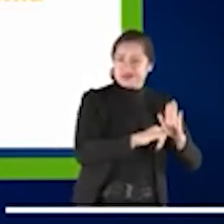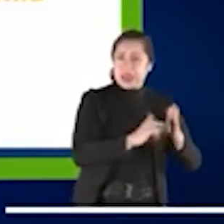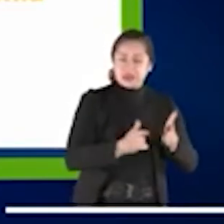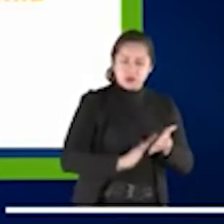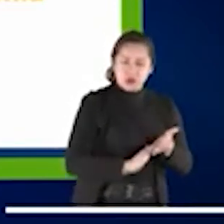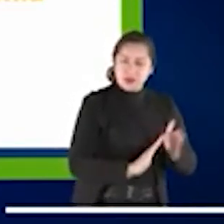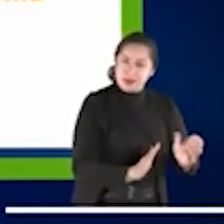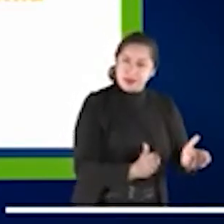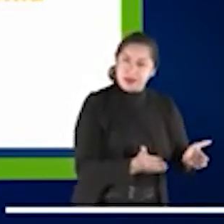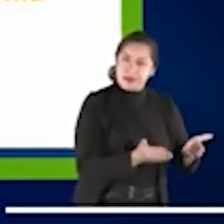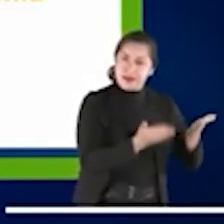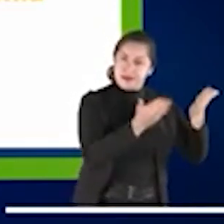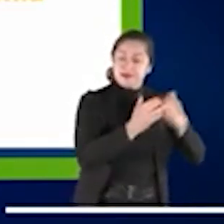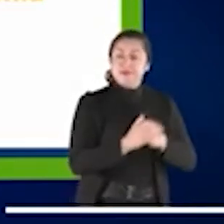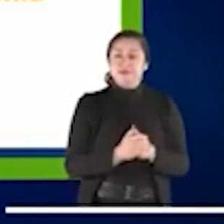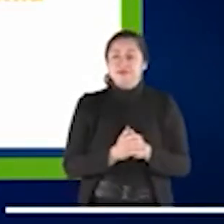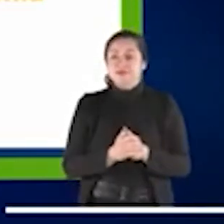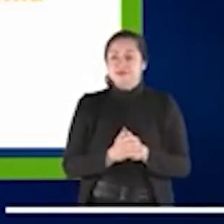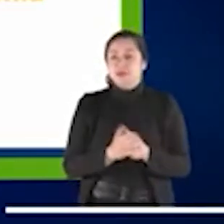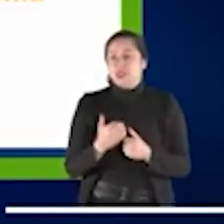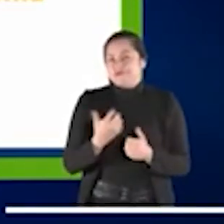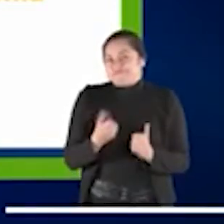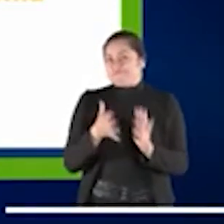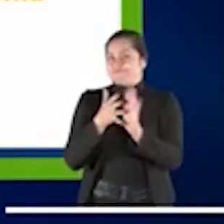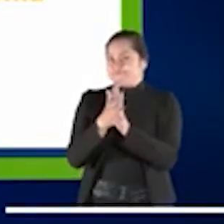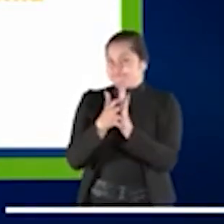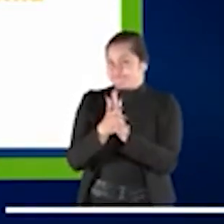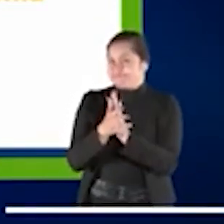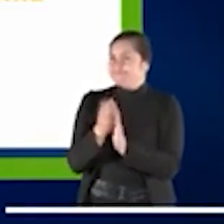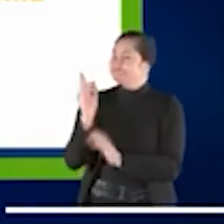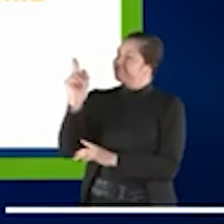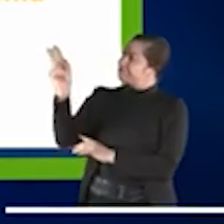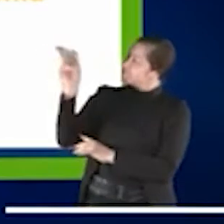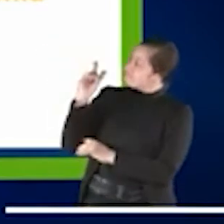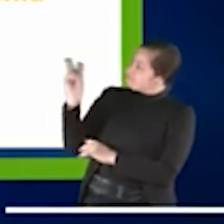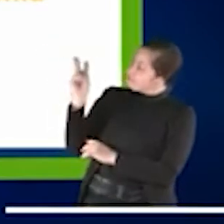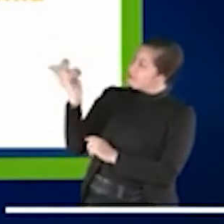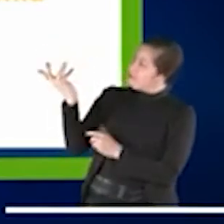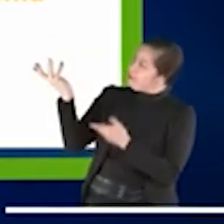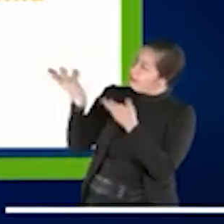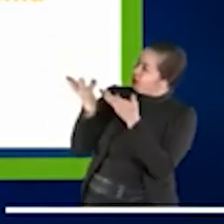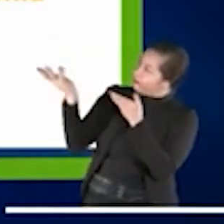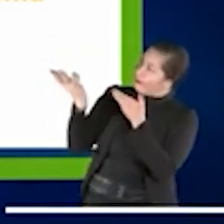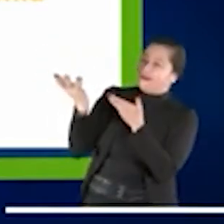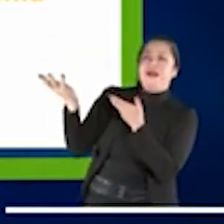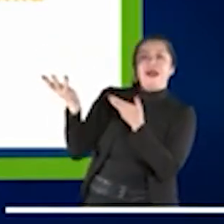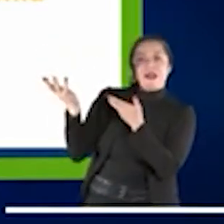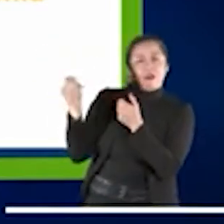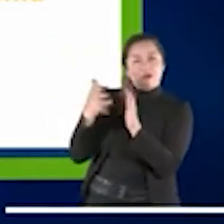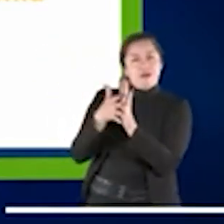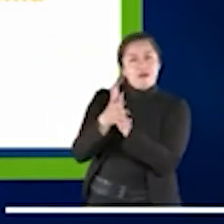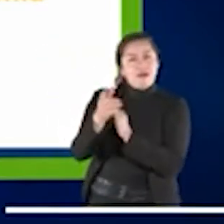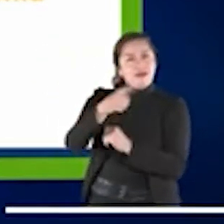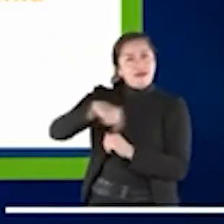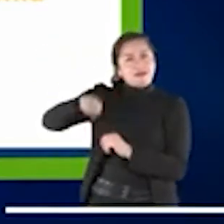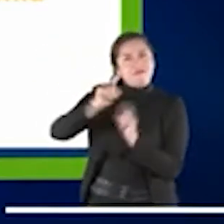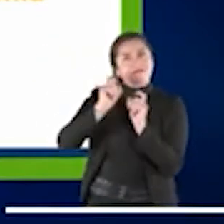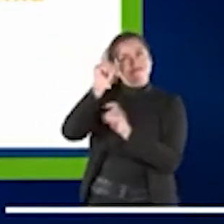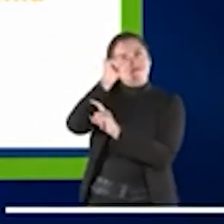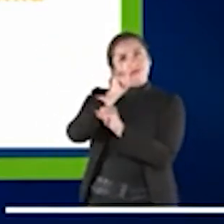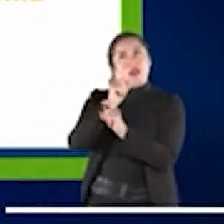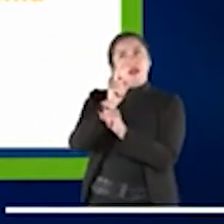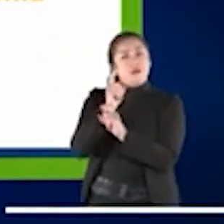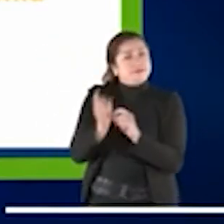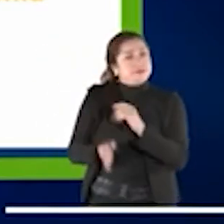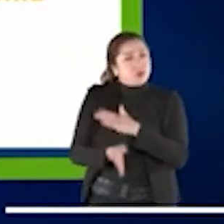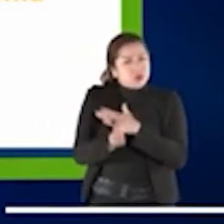donde quería empezar este diálogo contigo, Emanuela, para ver un poco cómo concretamente podemos seguir